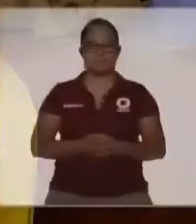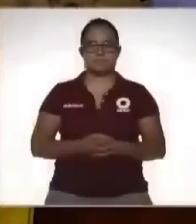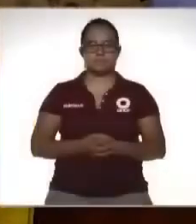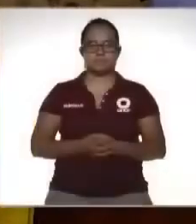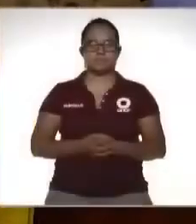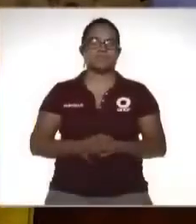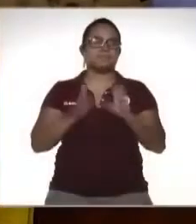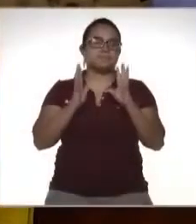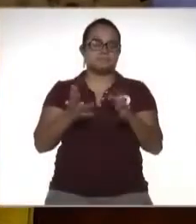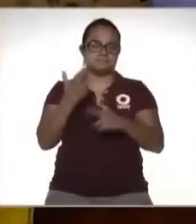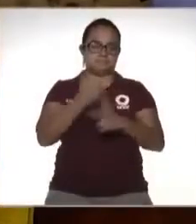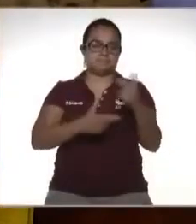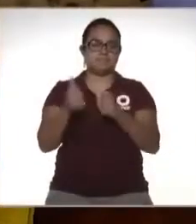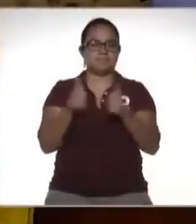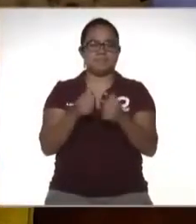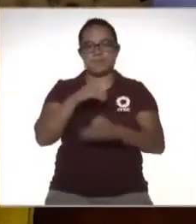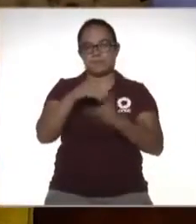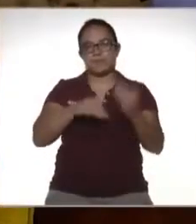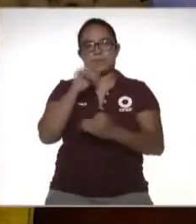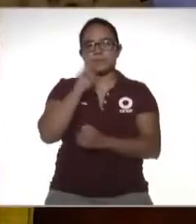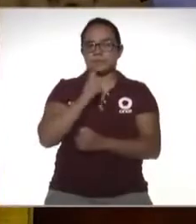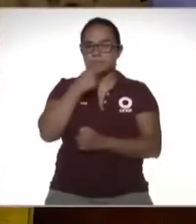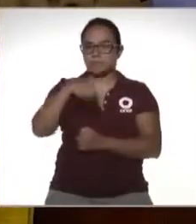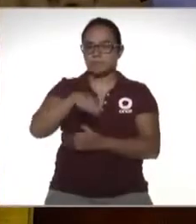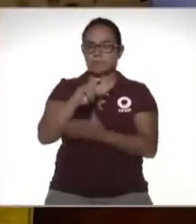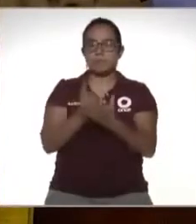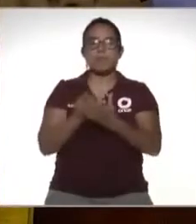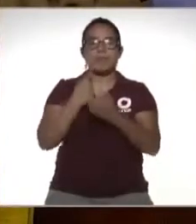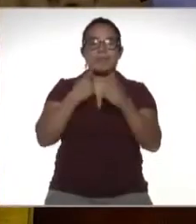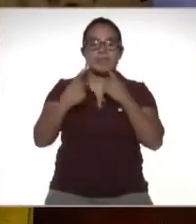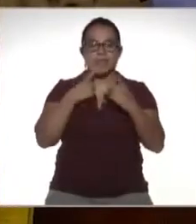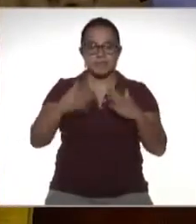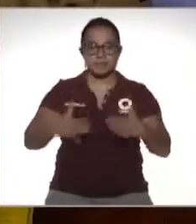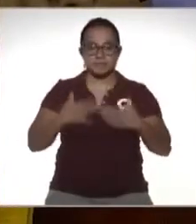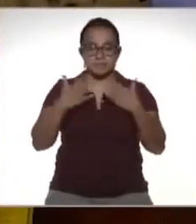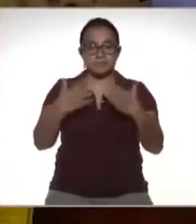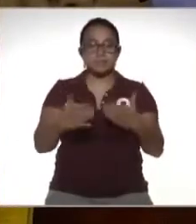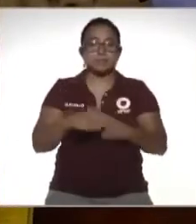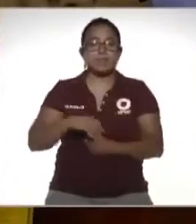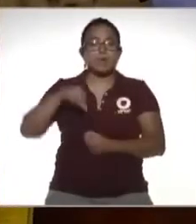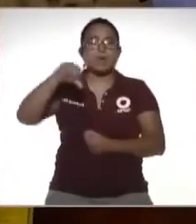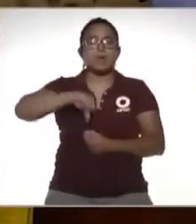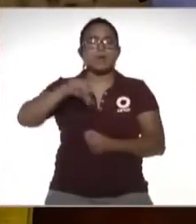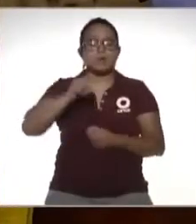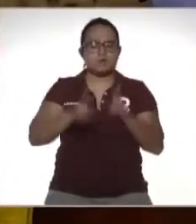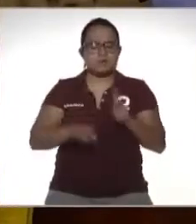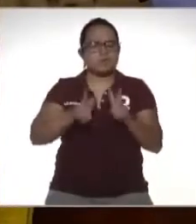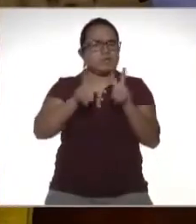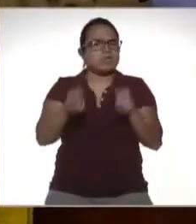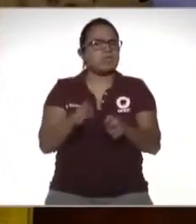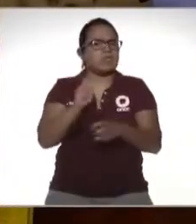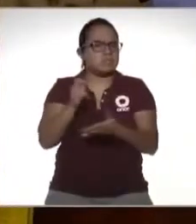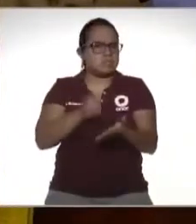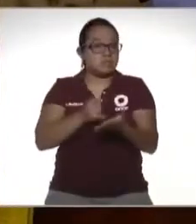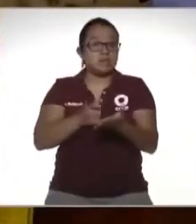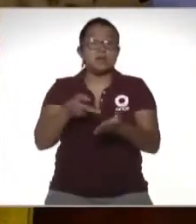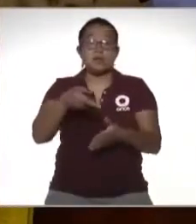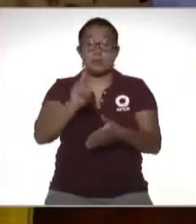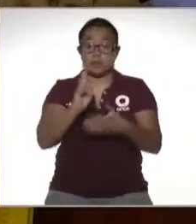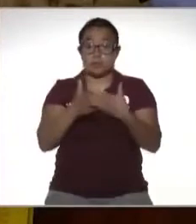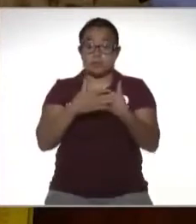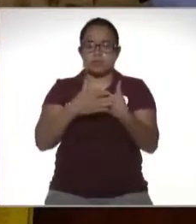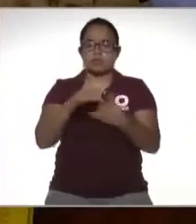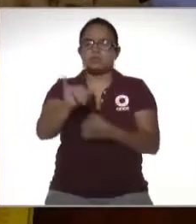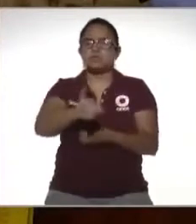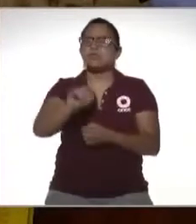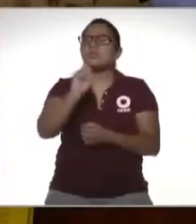de regreso con todas y con todos ustedes a su programa diálogos en confianza y hoy estamos hablando de ese tema de impuestos pero el próximo jueves